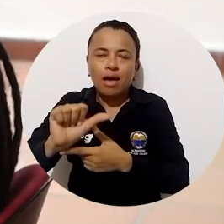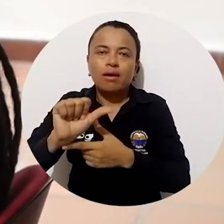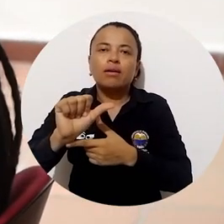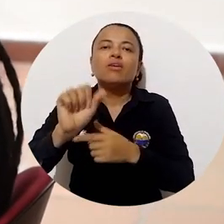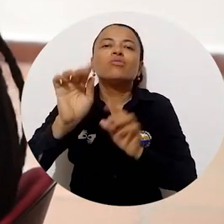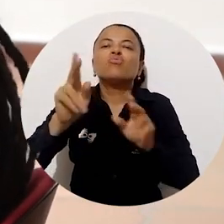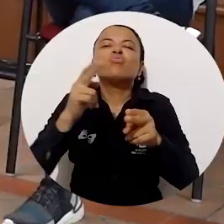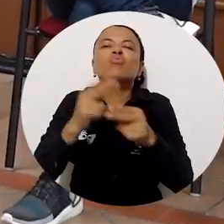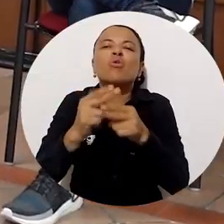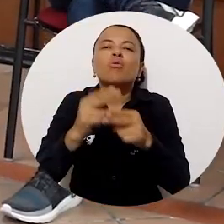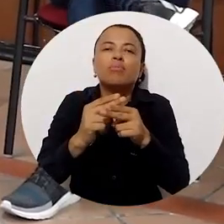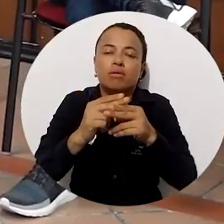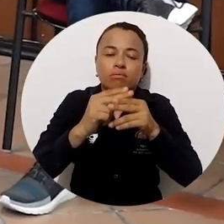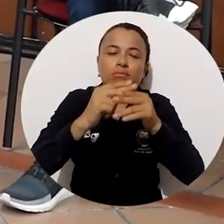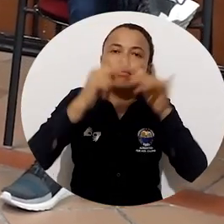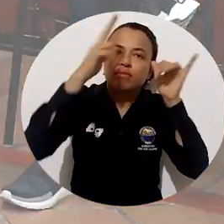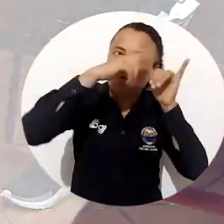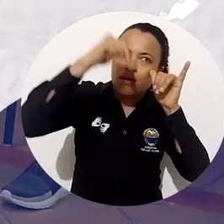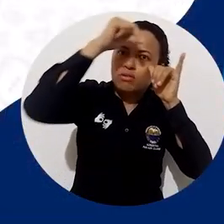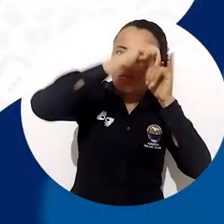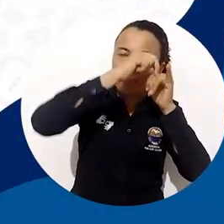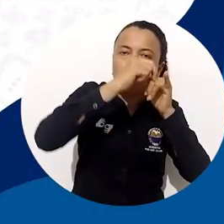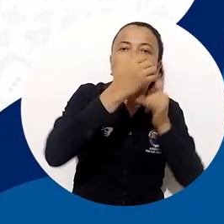antropologías hechas en el caribe